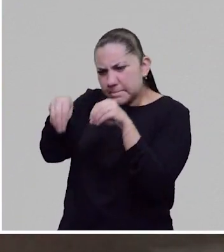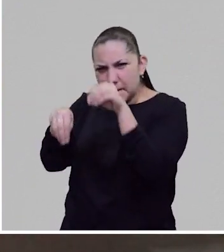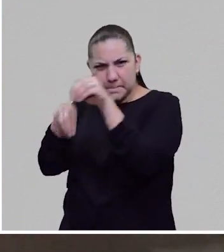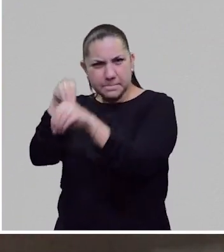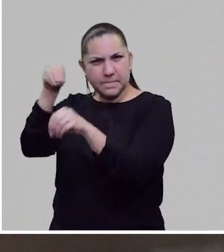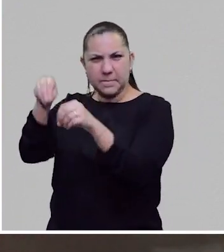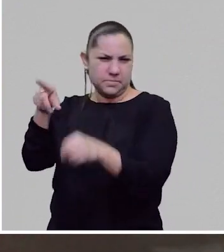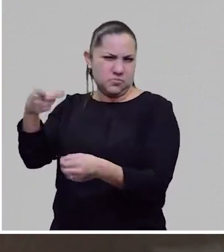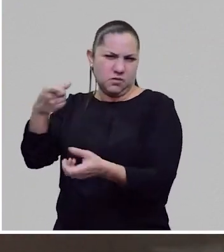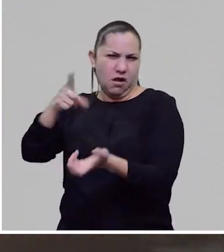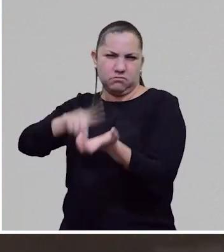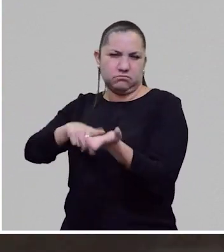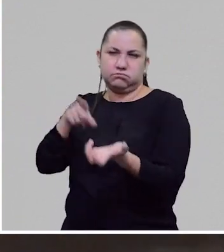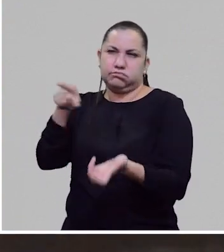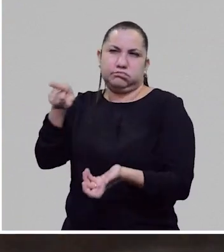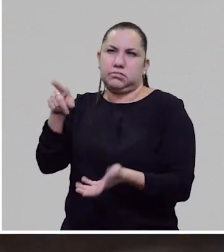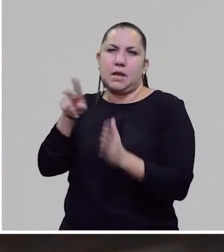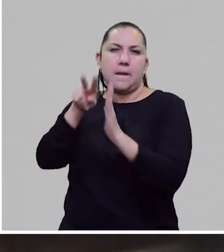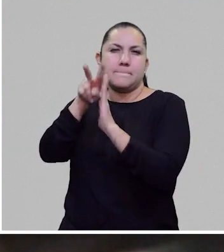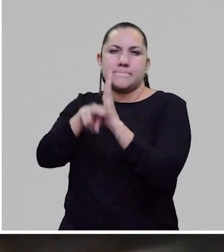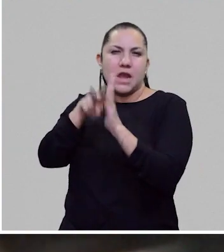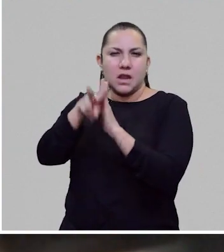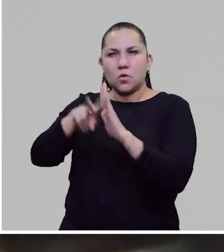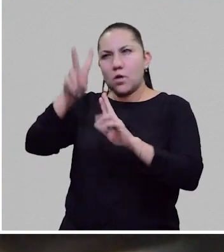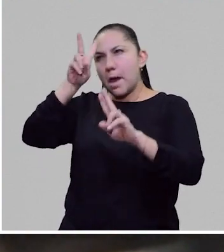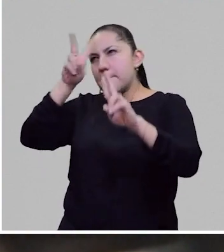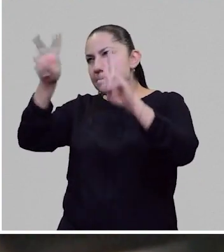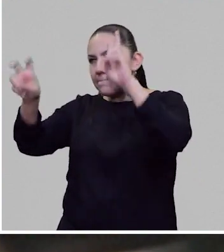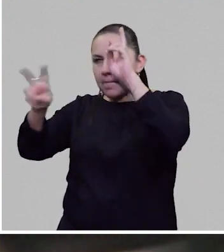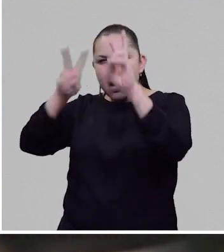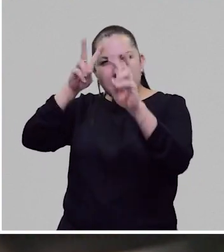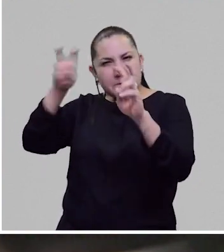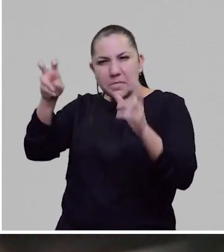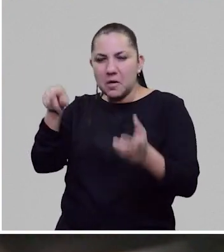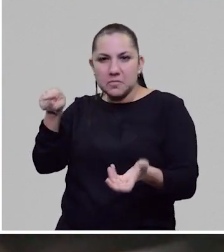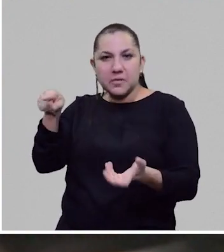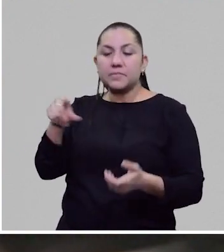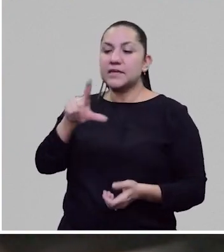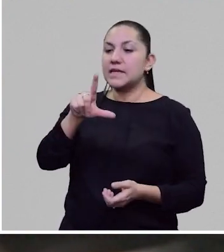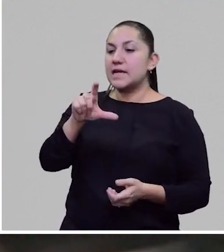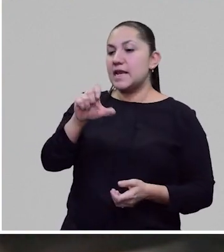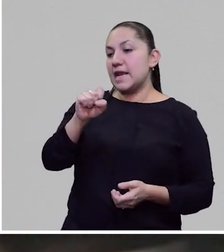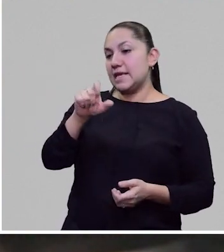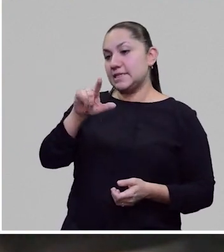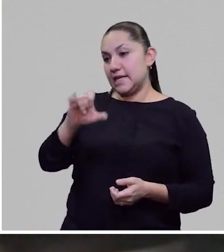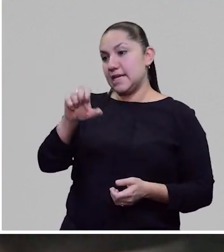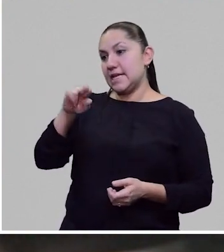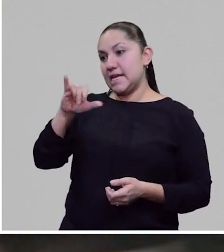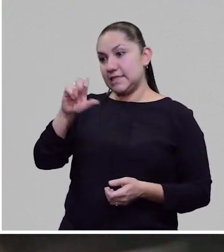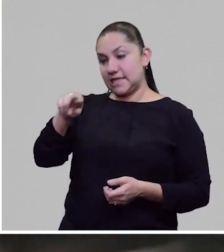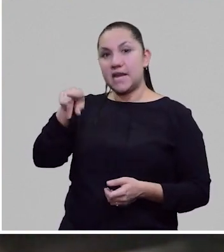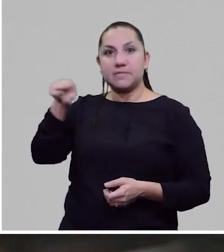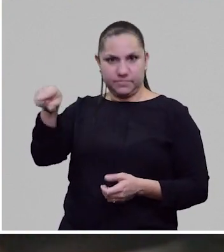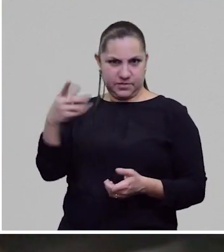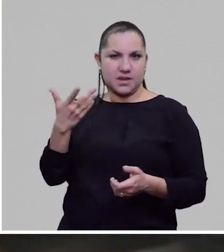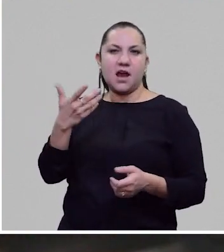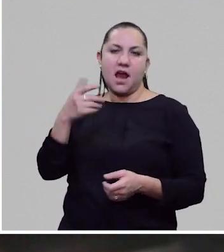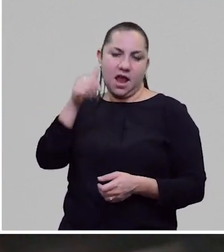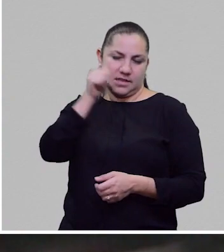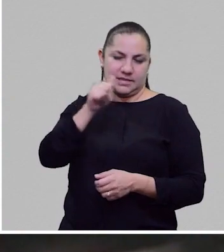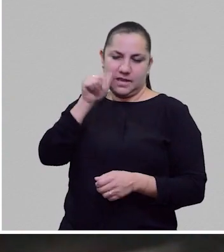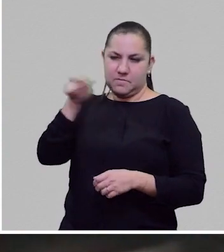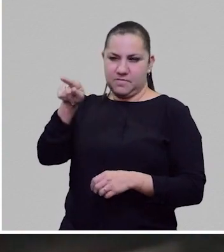aventura, es una película hoy como muy menor de la ciencia ficción, protagonizada por Leslie Nielsen, que además iba a ser famoso con estas